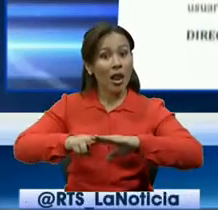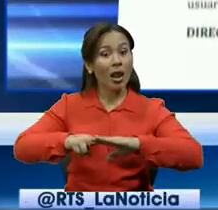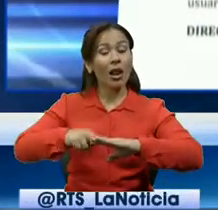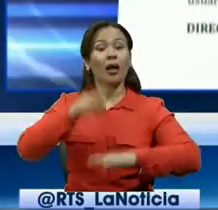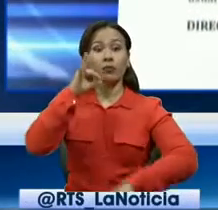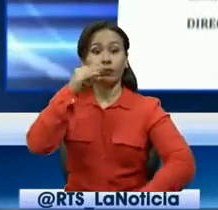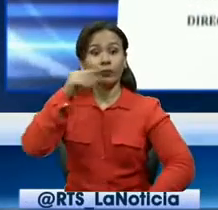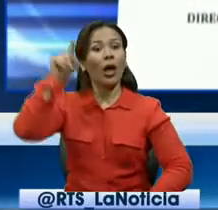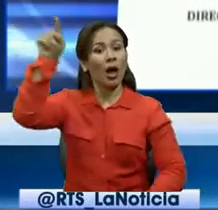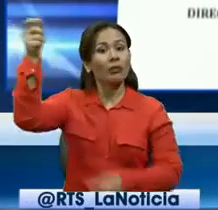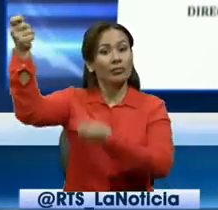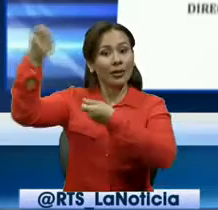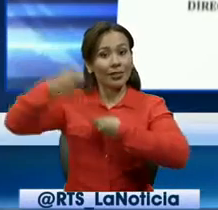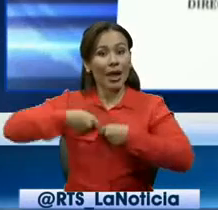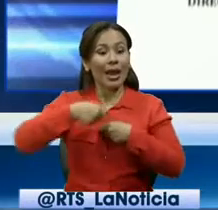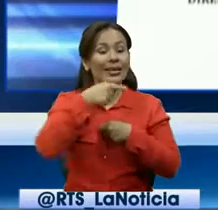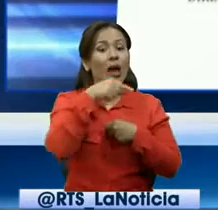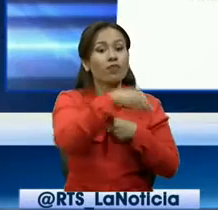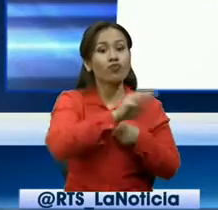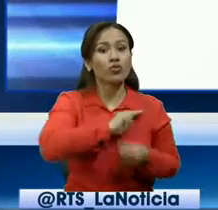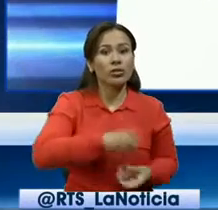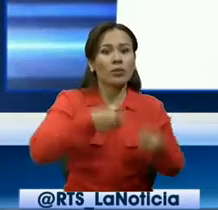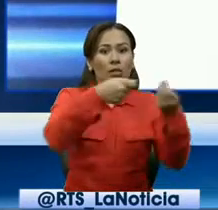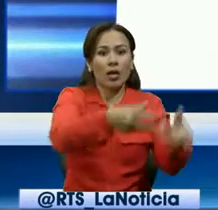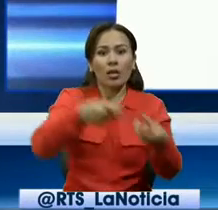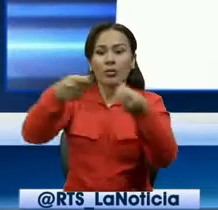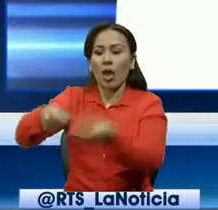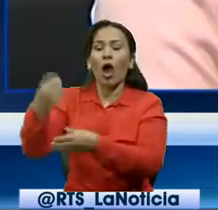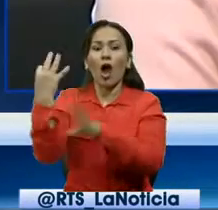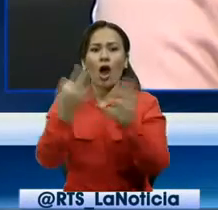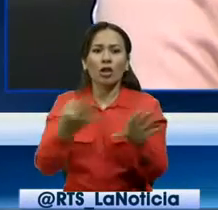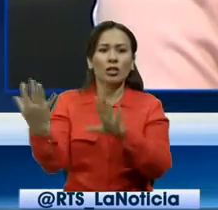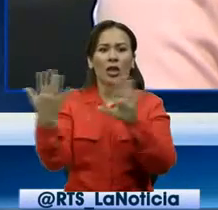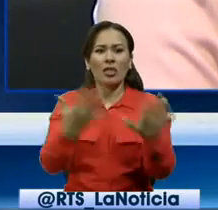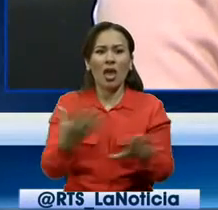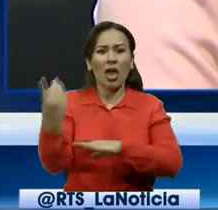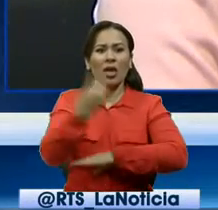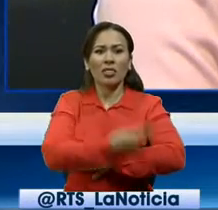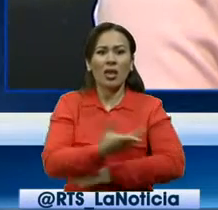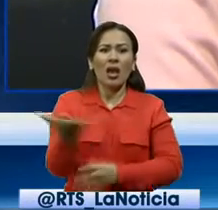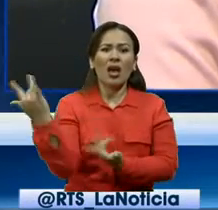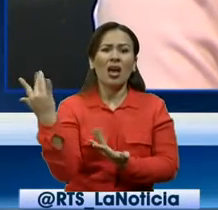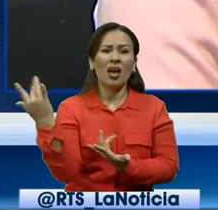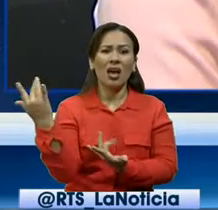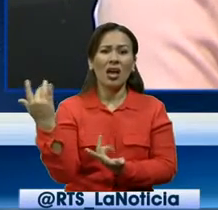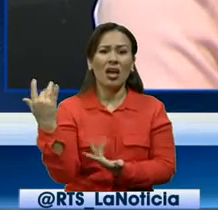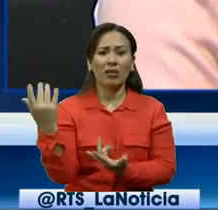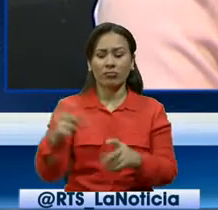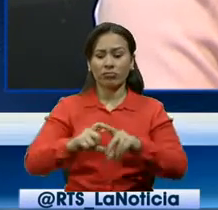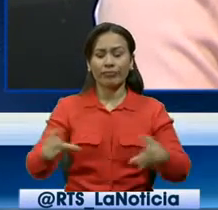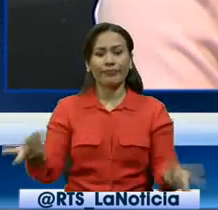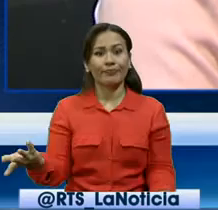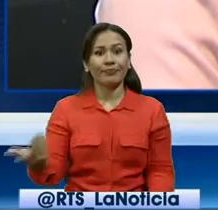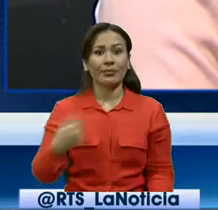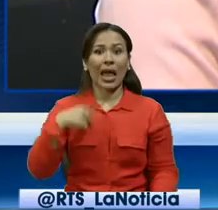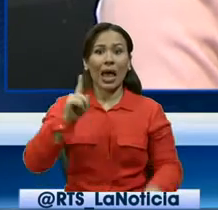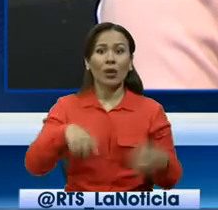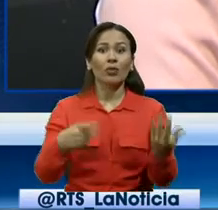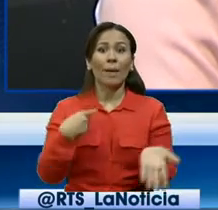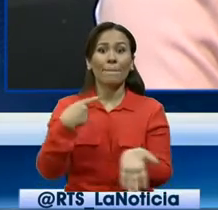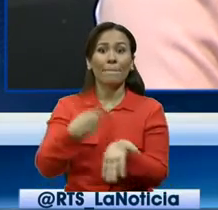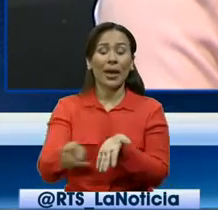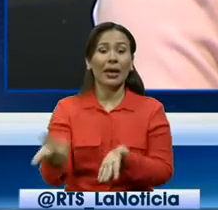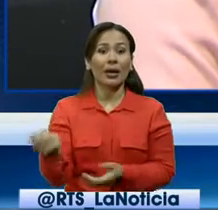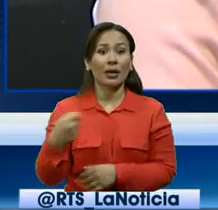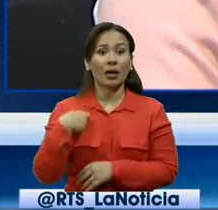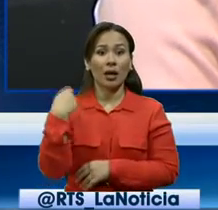vehículos y deben dejarlos ahí 15 días, 8, 10, 12 días, esperando. Pero es su plata de uno. Algunos ya tienen que pagar la primera